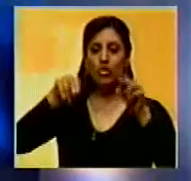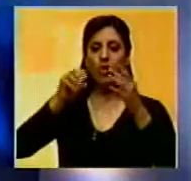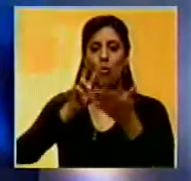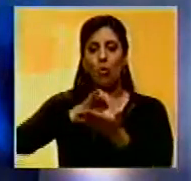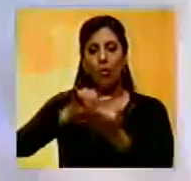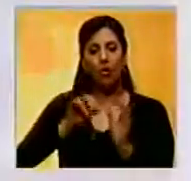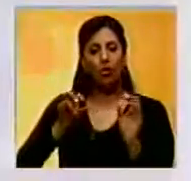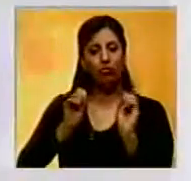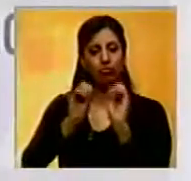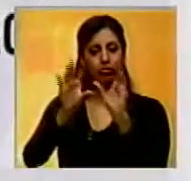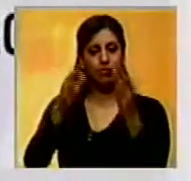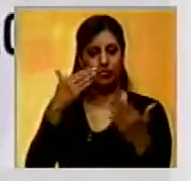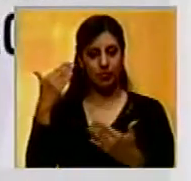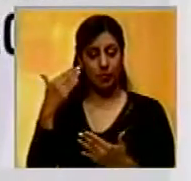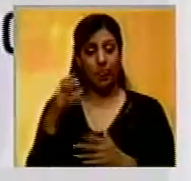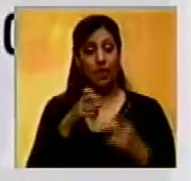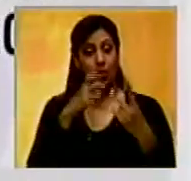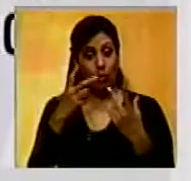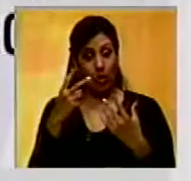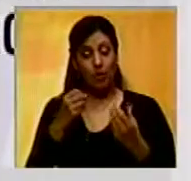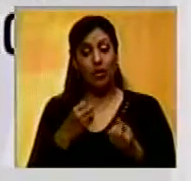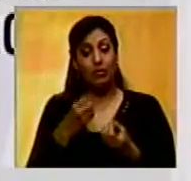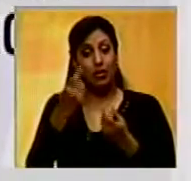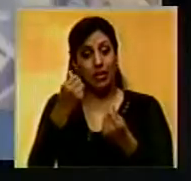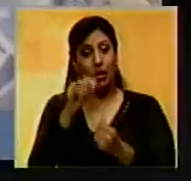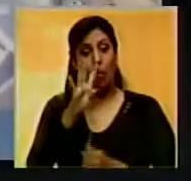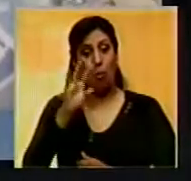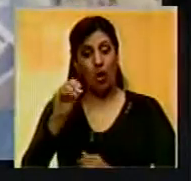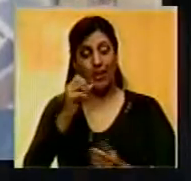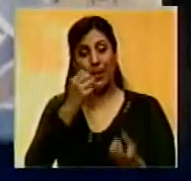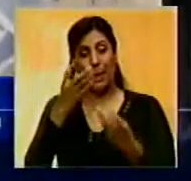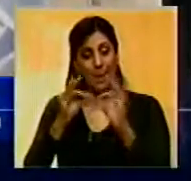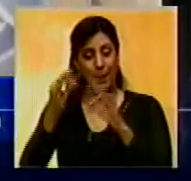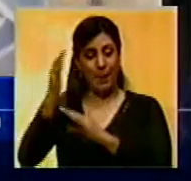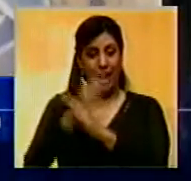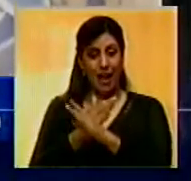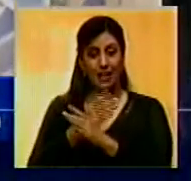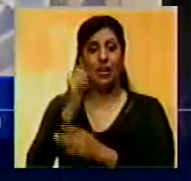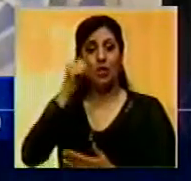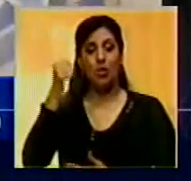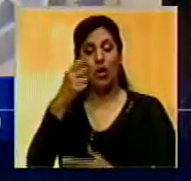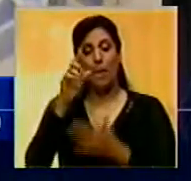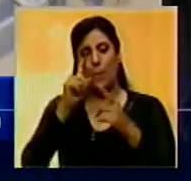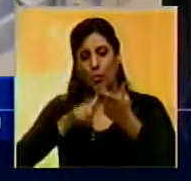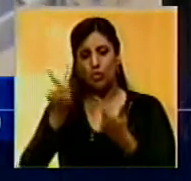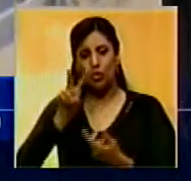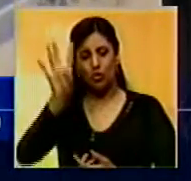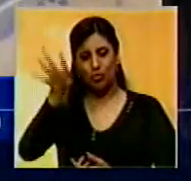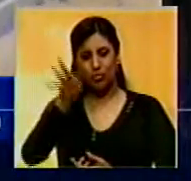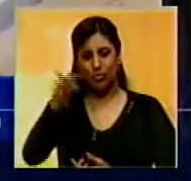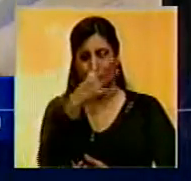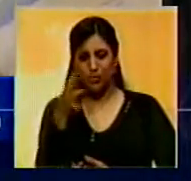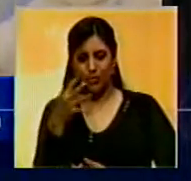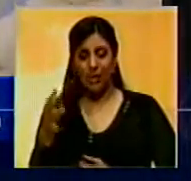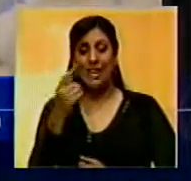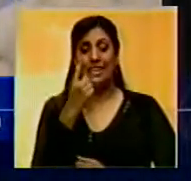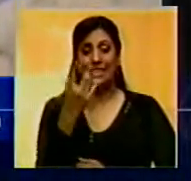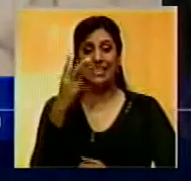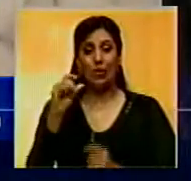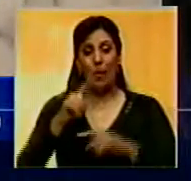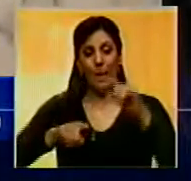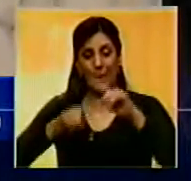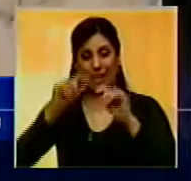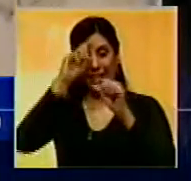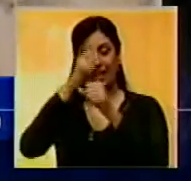York. Esta nueva donación se dará las 40 donadas previamente por Patricia y Gustavo Cisneros, elevando a 150 la